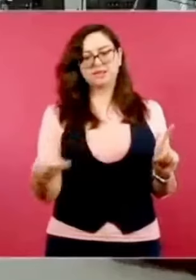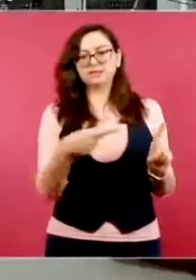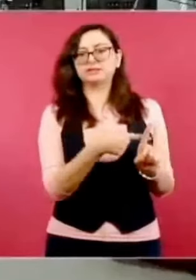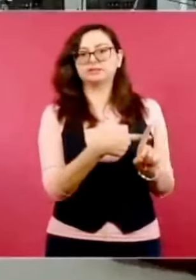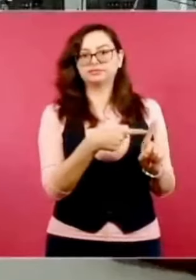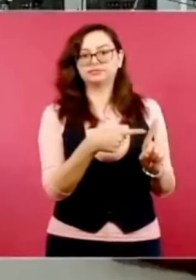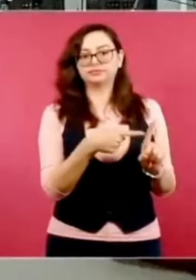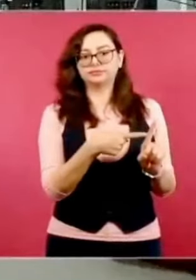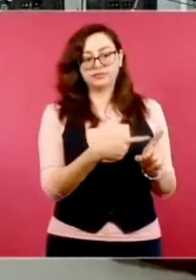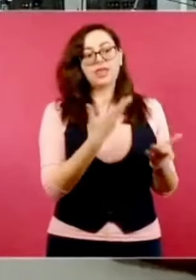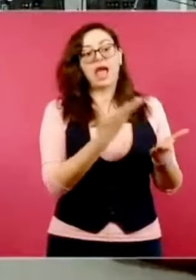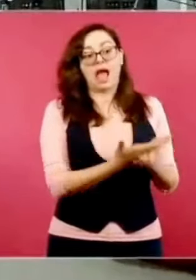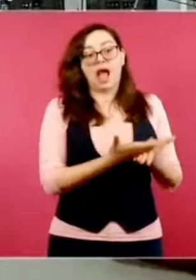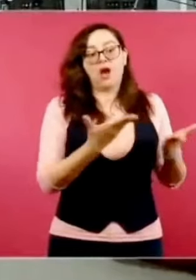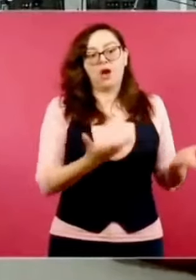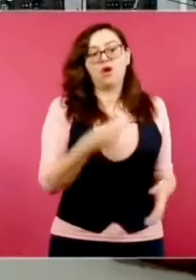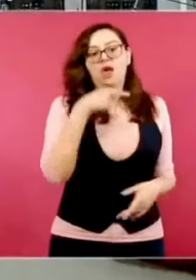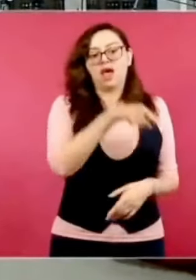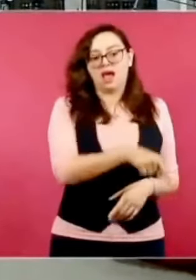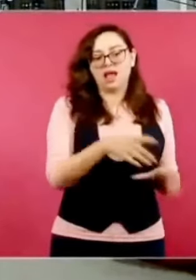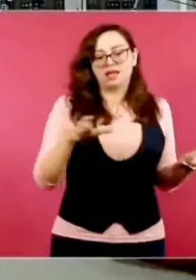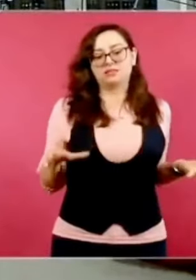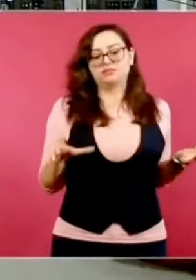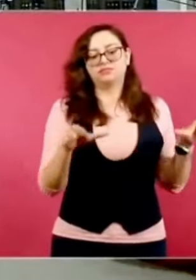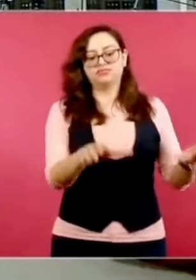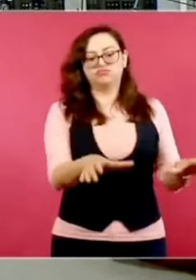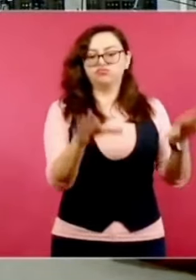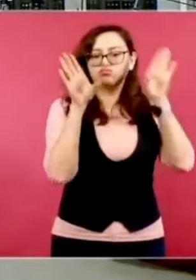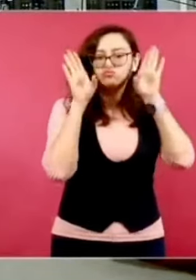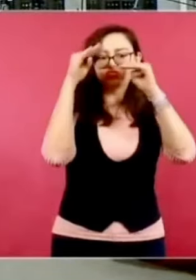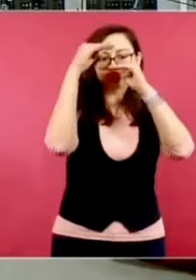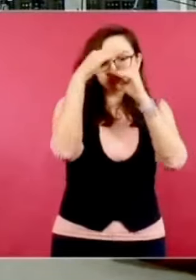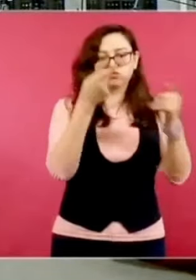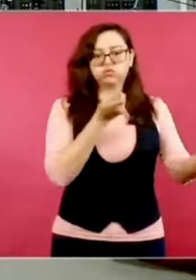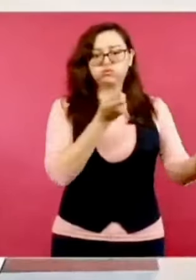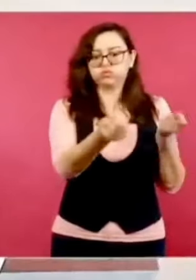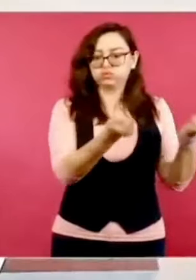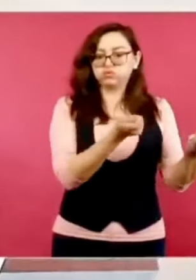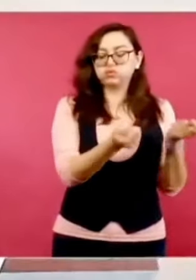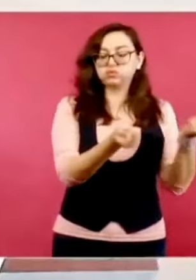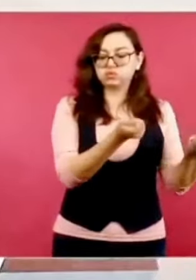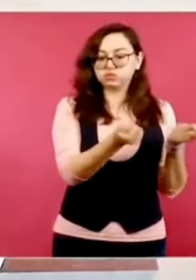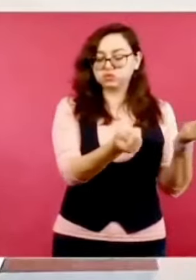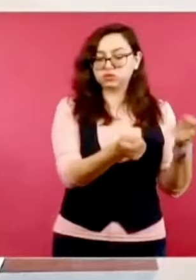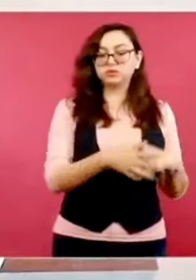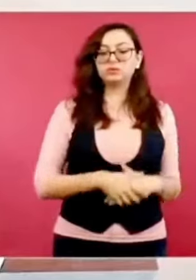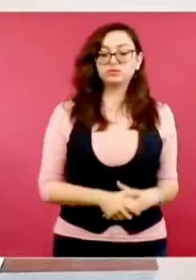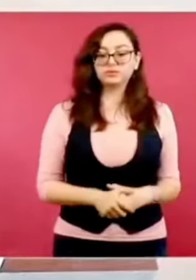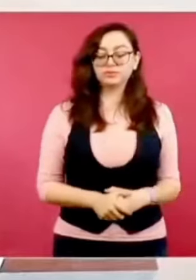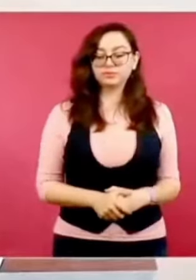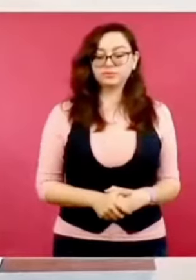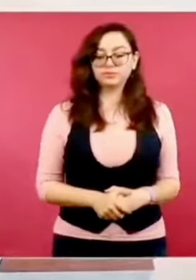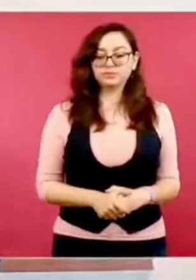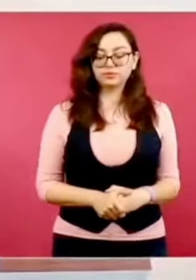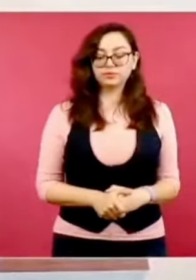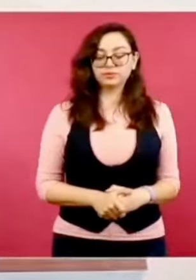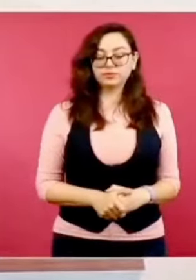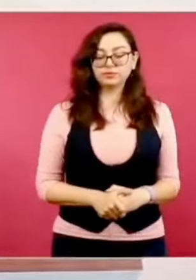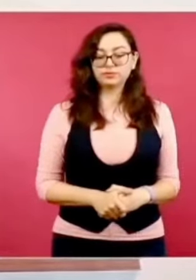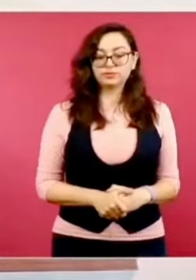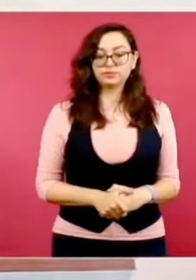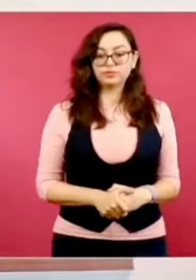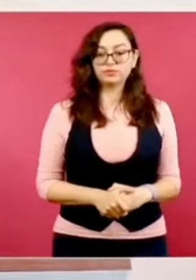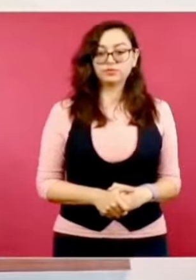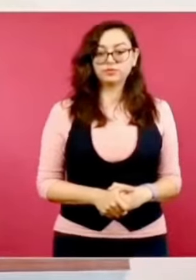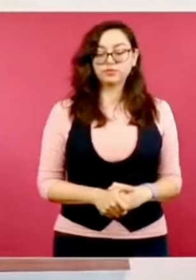conservador, del consorcio, porque si es gerente es consorcio, conservador.